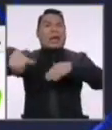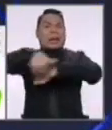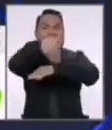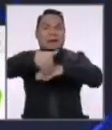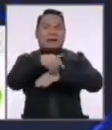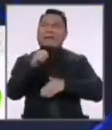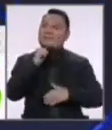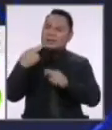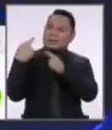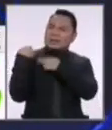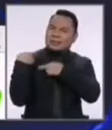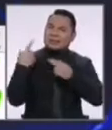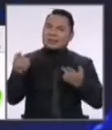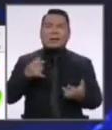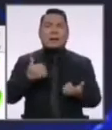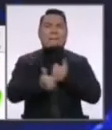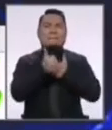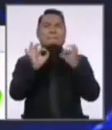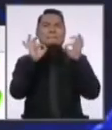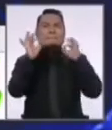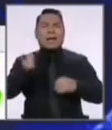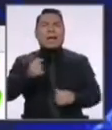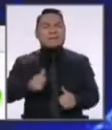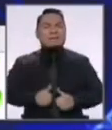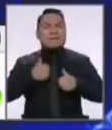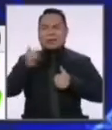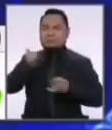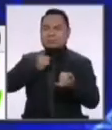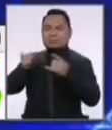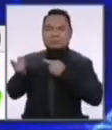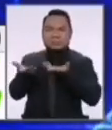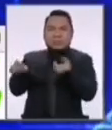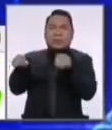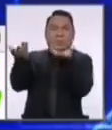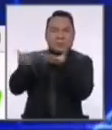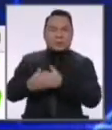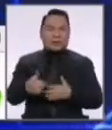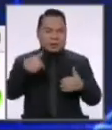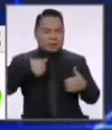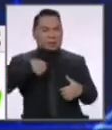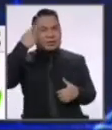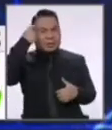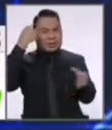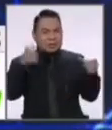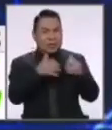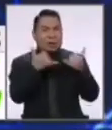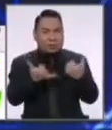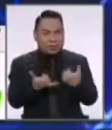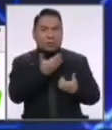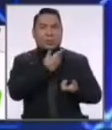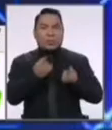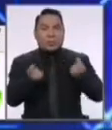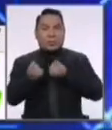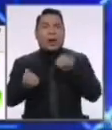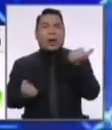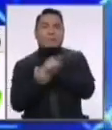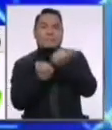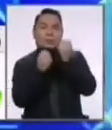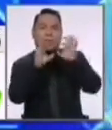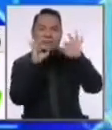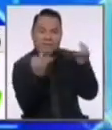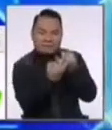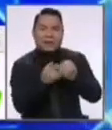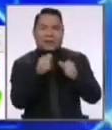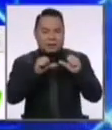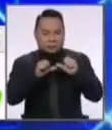con total irresponsabilidad para que pongan en riesgo su salud y su vida, nosotros entendemos que este es el momento de un gobierno que apoye a las familias